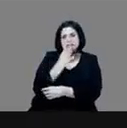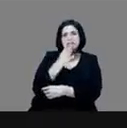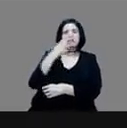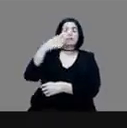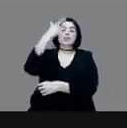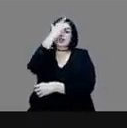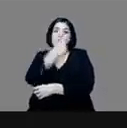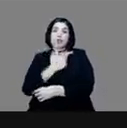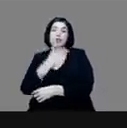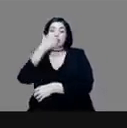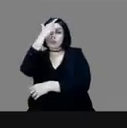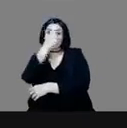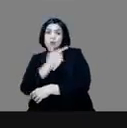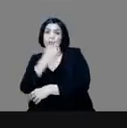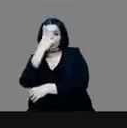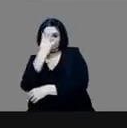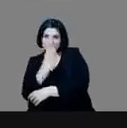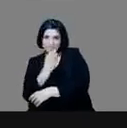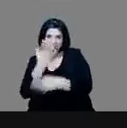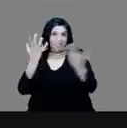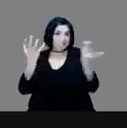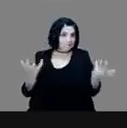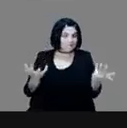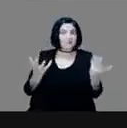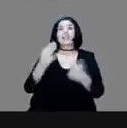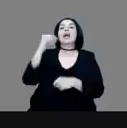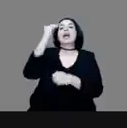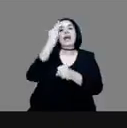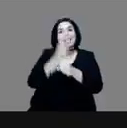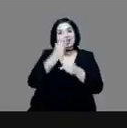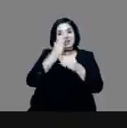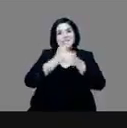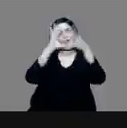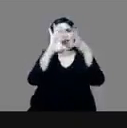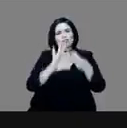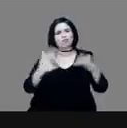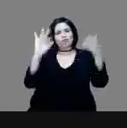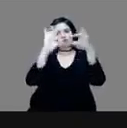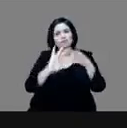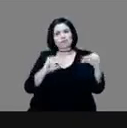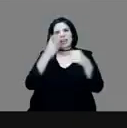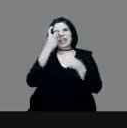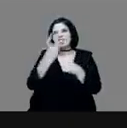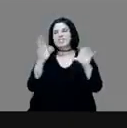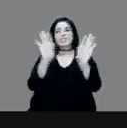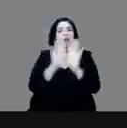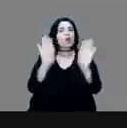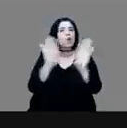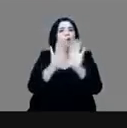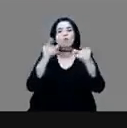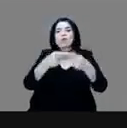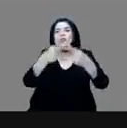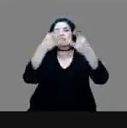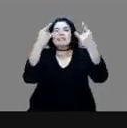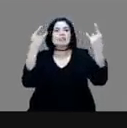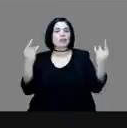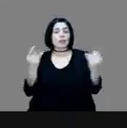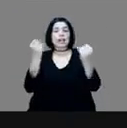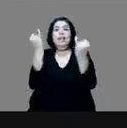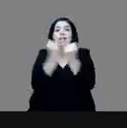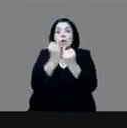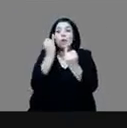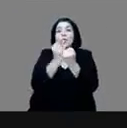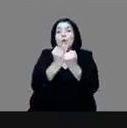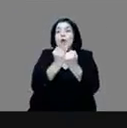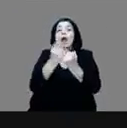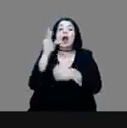conferencia se abordará un panorama general de los acontecimientos de aquellos momentos, buscando aclarar algunos mitos como el referente a considerar a la Malinche